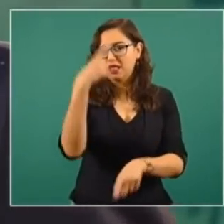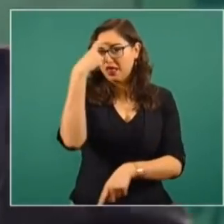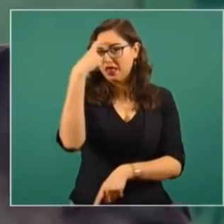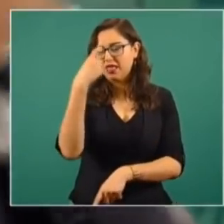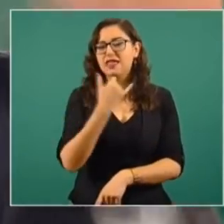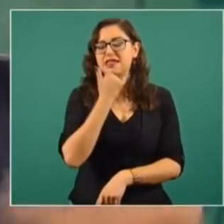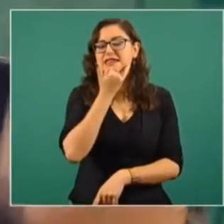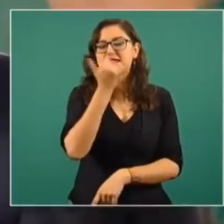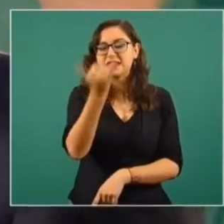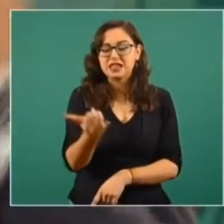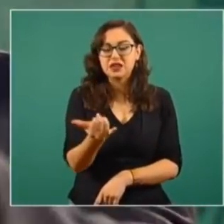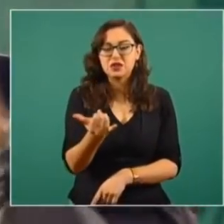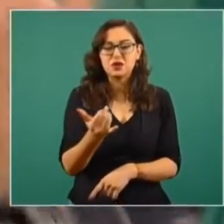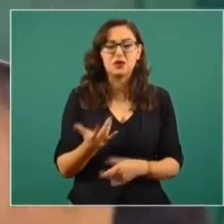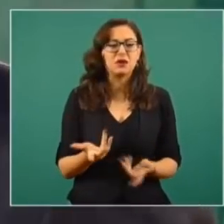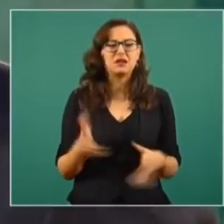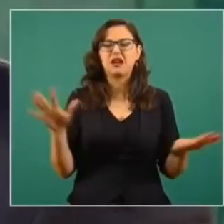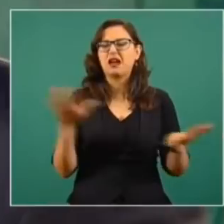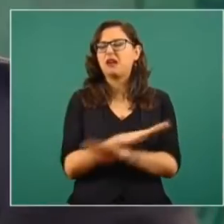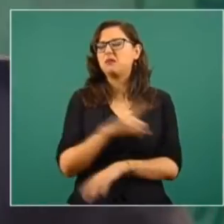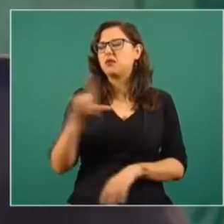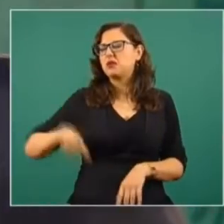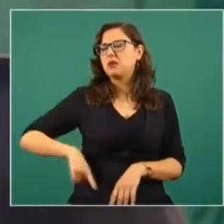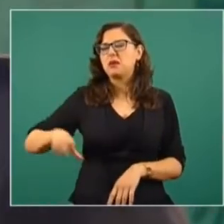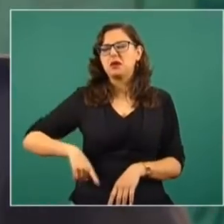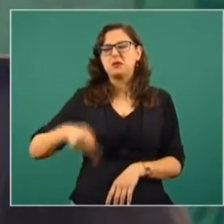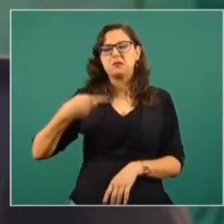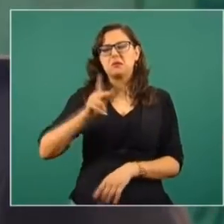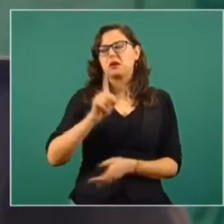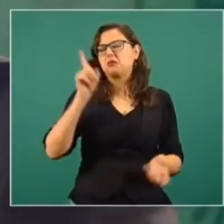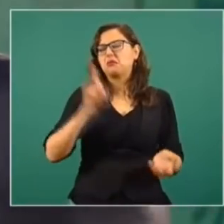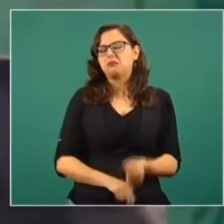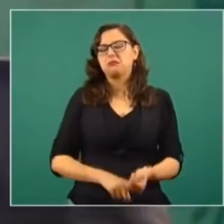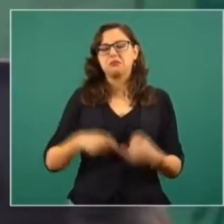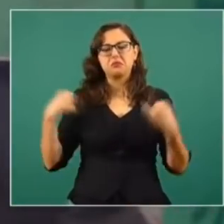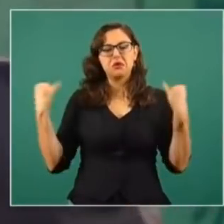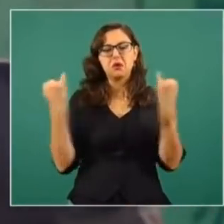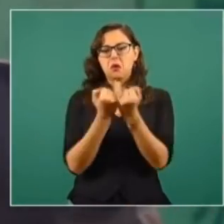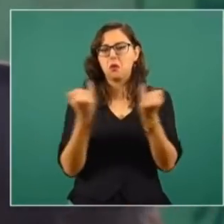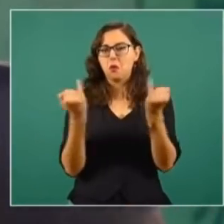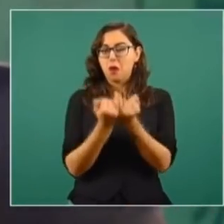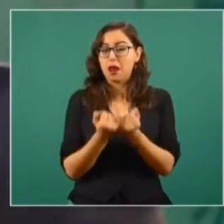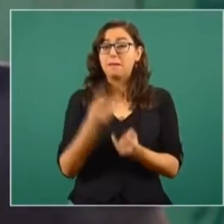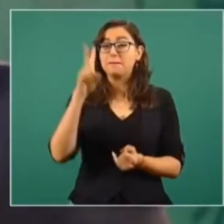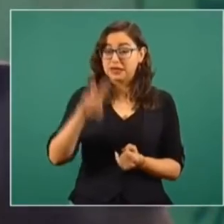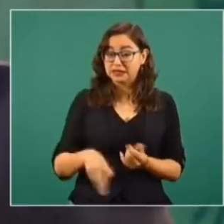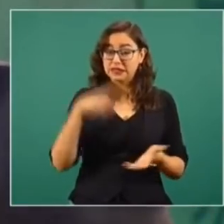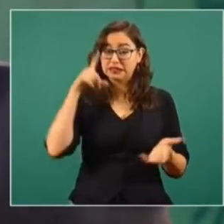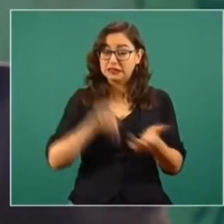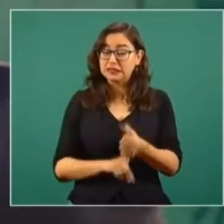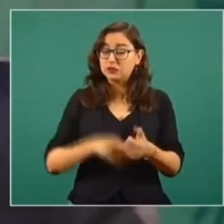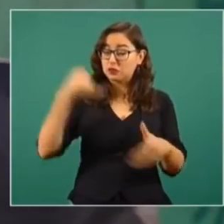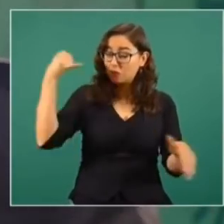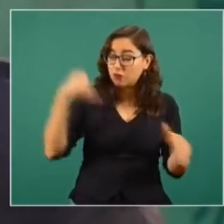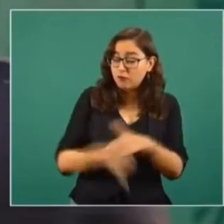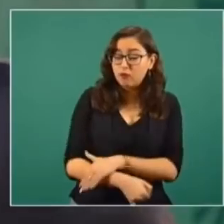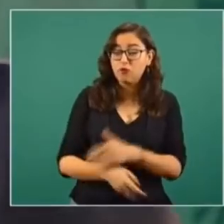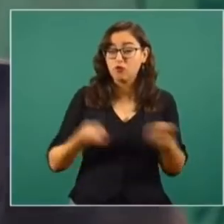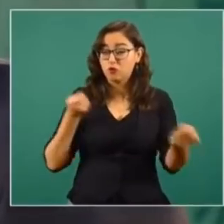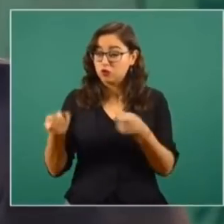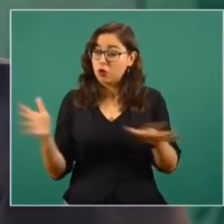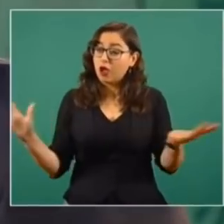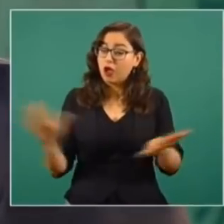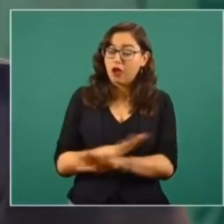de que era un simple cambio de gobierno, no un cambio de régimen,